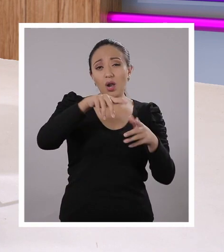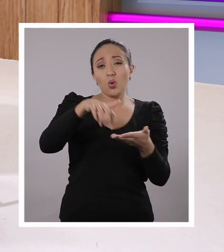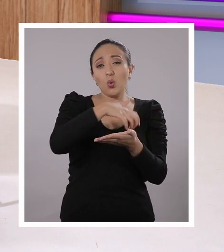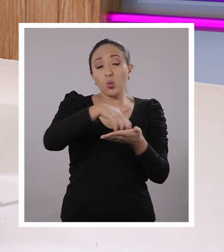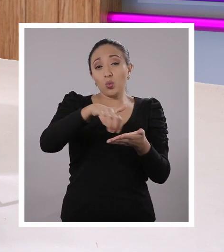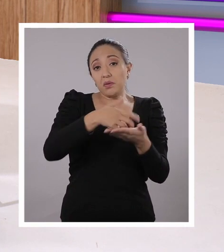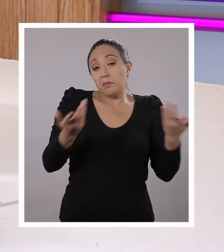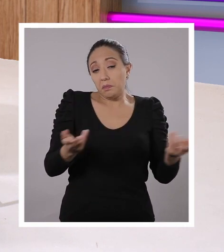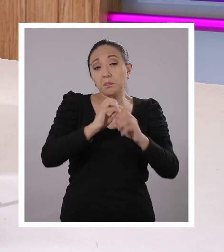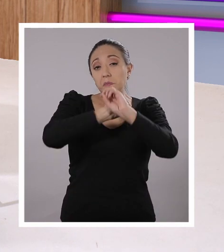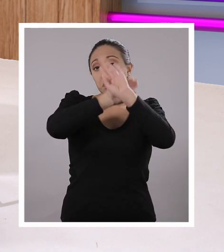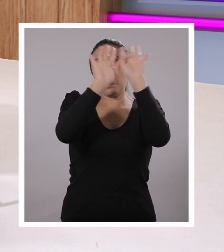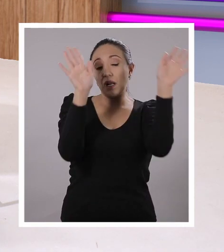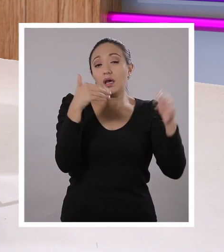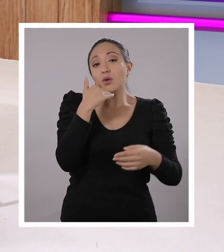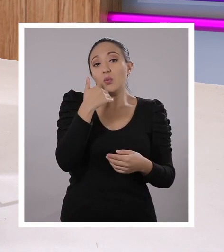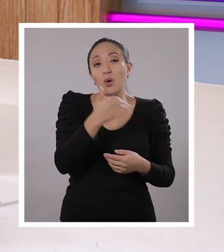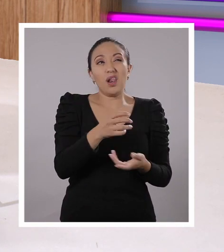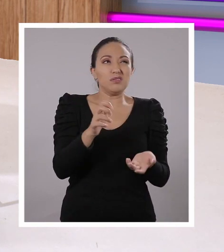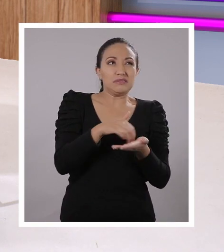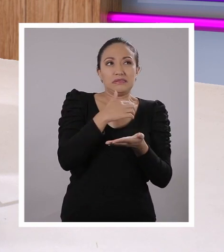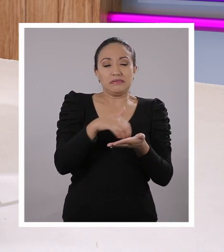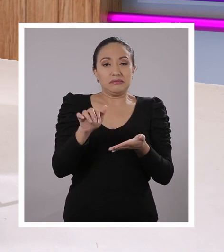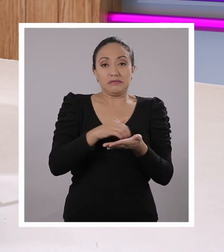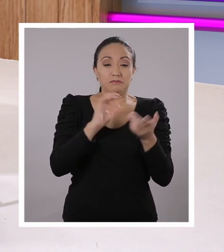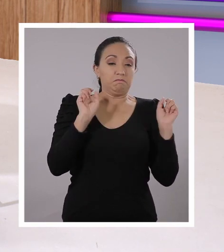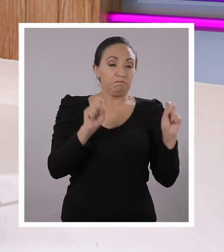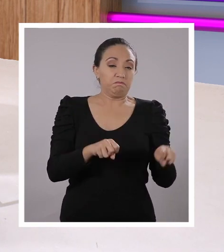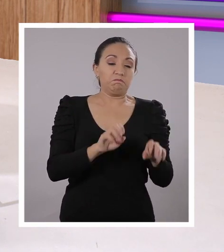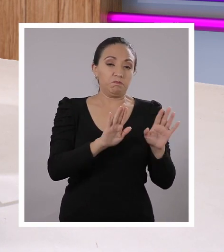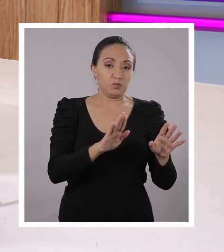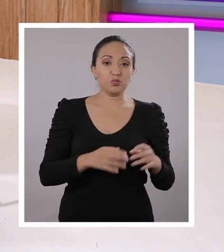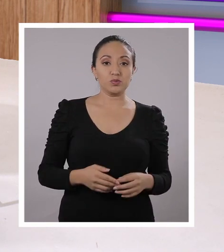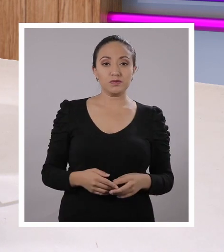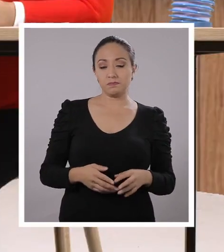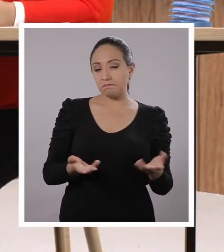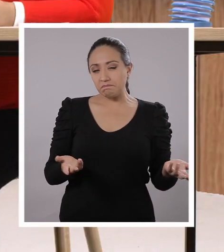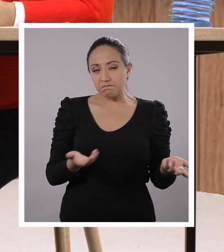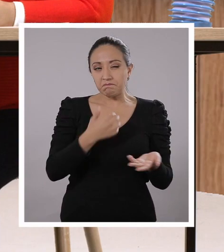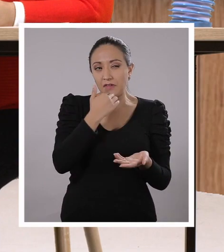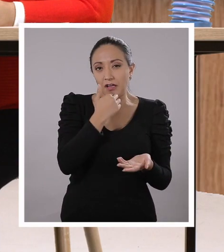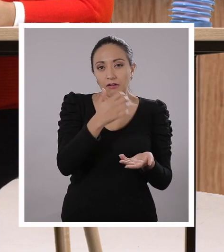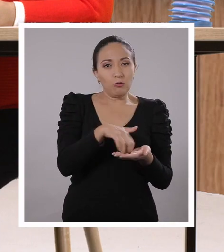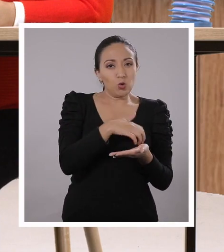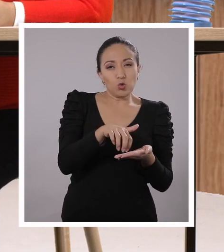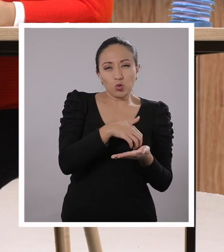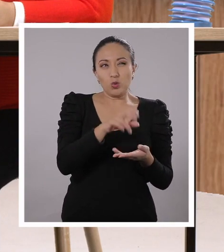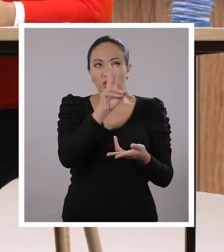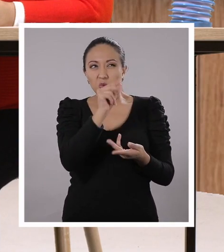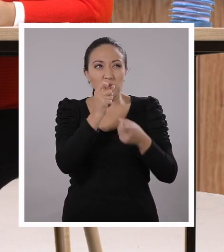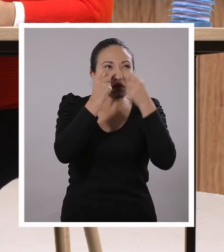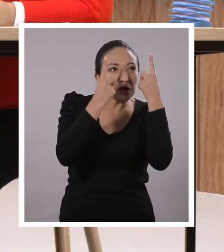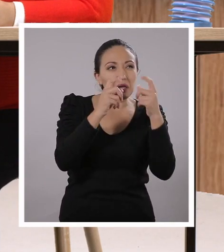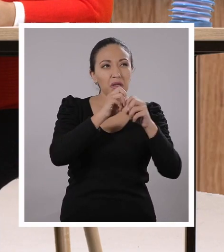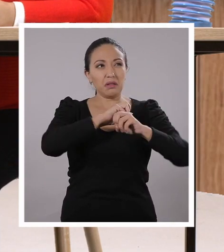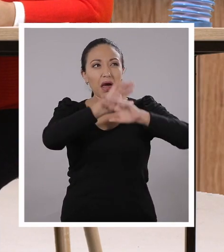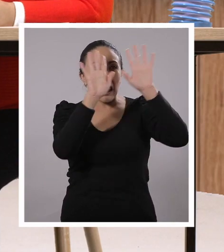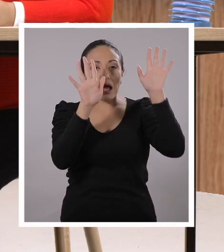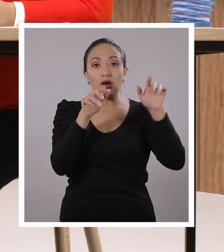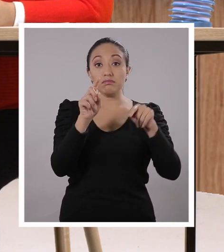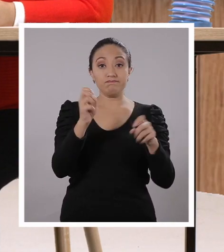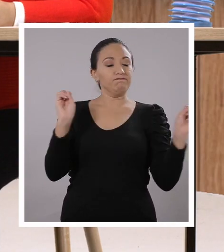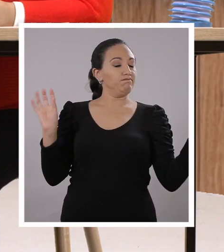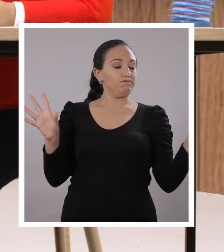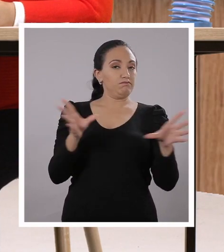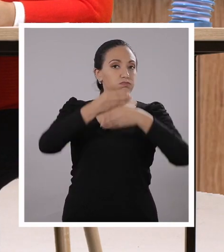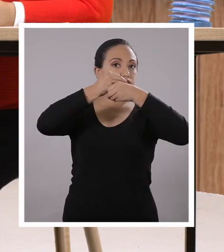ideas principales. Y de esa manera, los chicos y chicas que están en casa pueden solventar ciertas dudas o si es que algo no les quedó claro